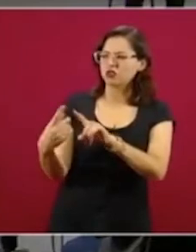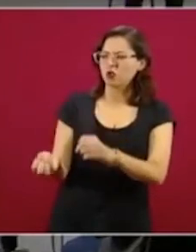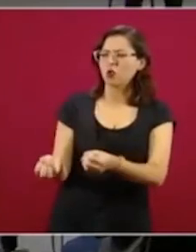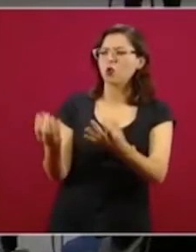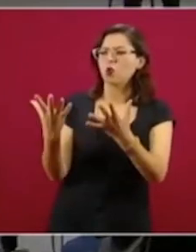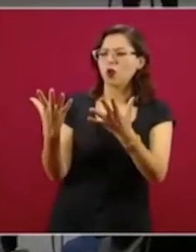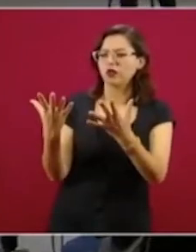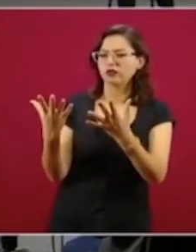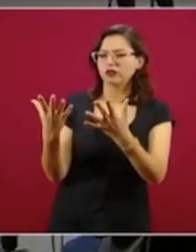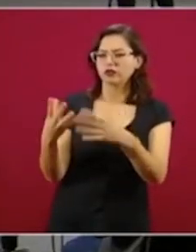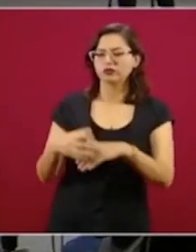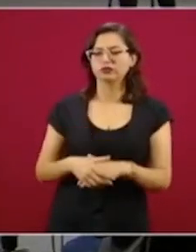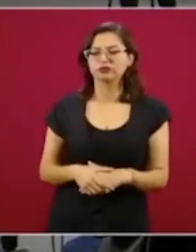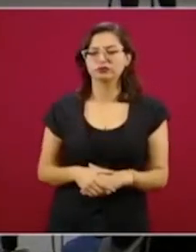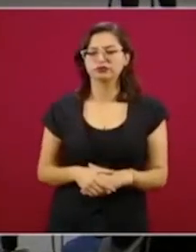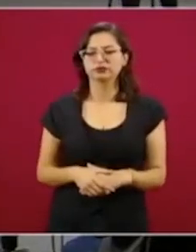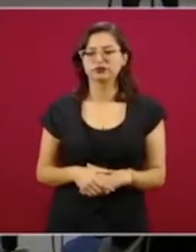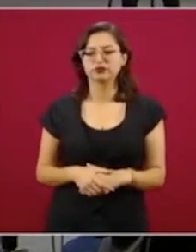es, sí,